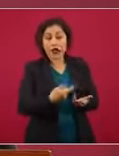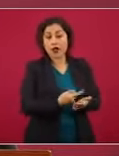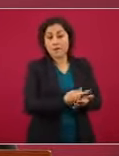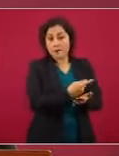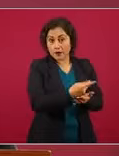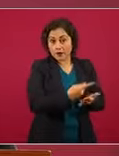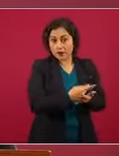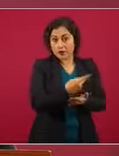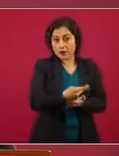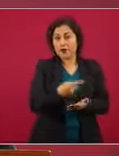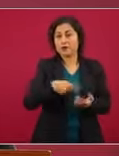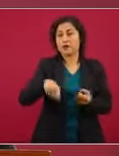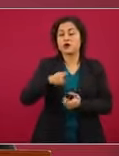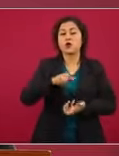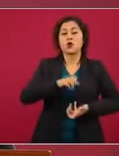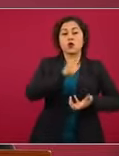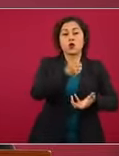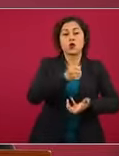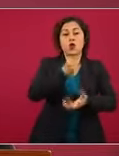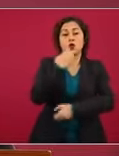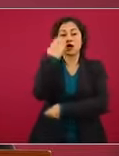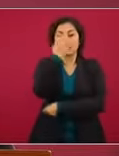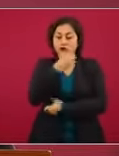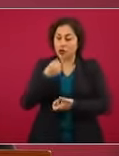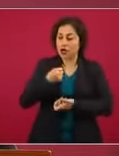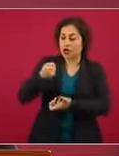escuelas, a los hospitales, los impuestos, las comisiones y los remanentes.